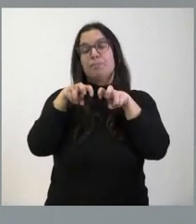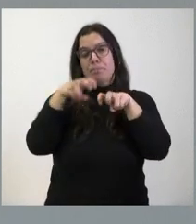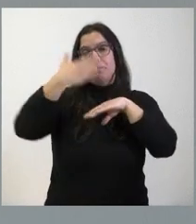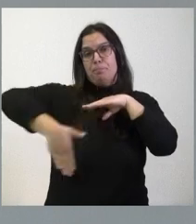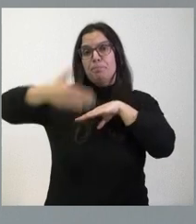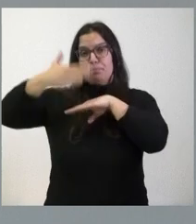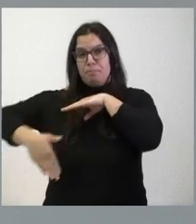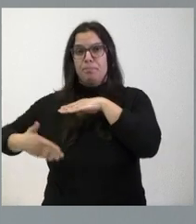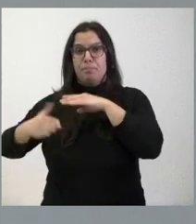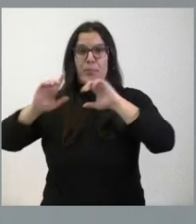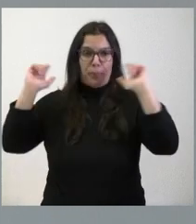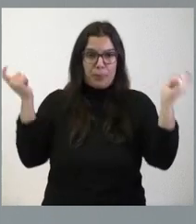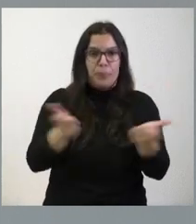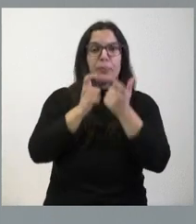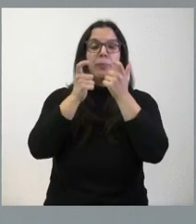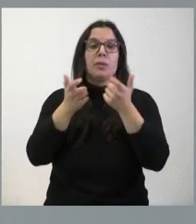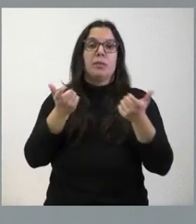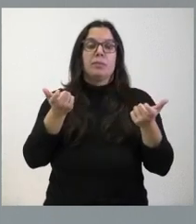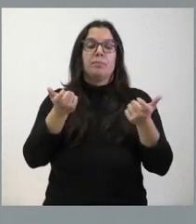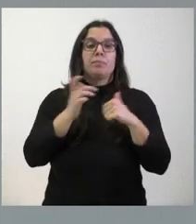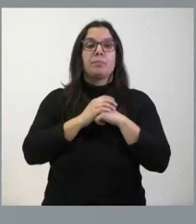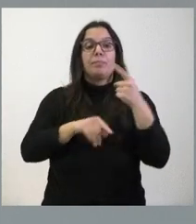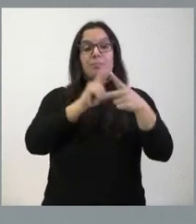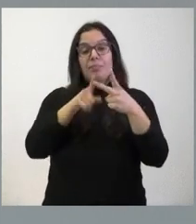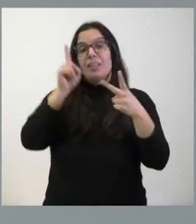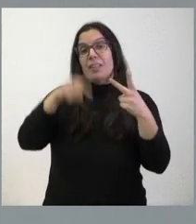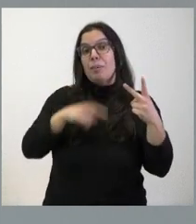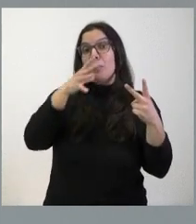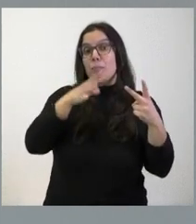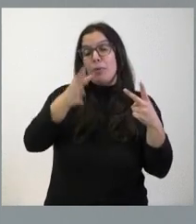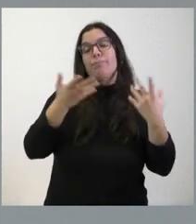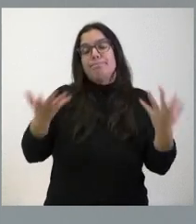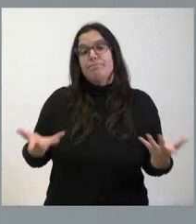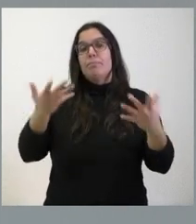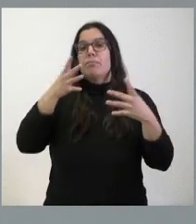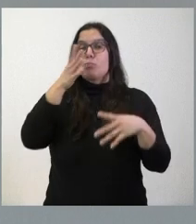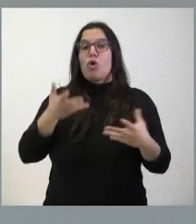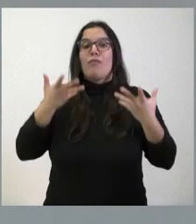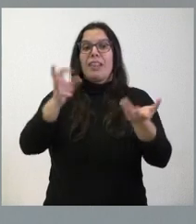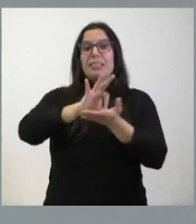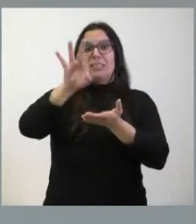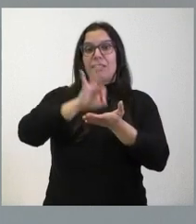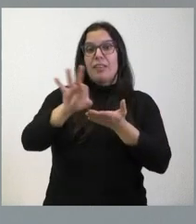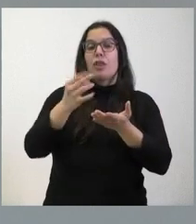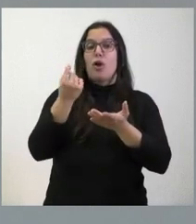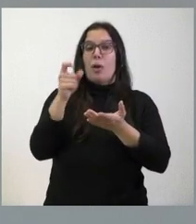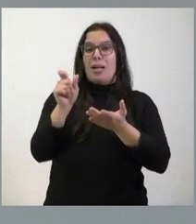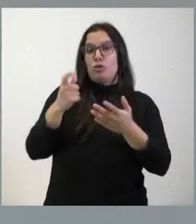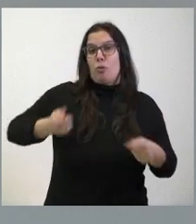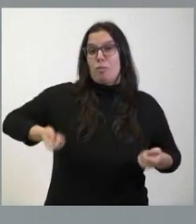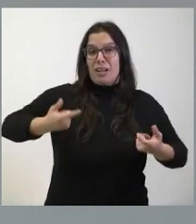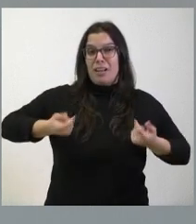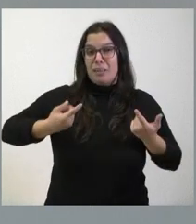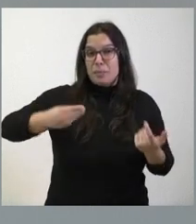disminuyó su número de utilizaciones. Y, en segundo lugar, el coste en la prestación del servicio ha crecido de una forma muy relevante,